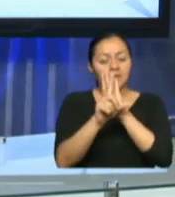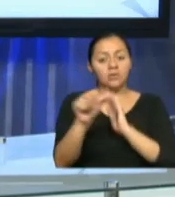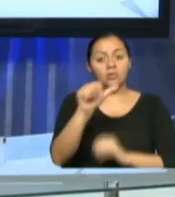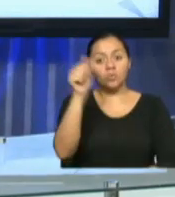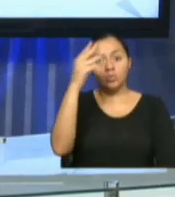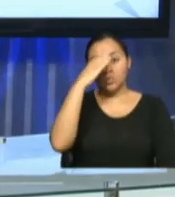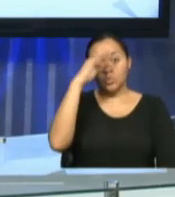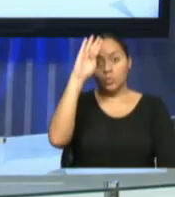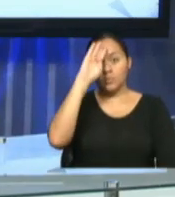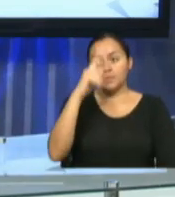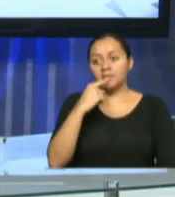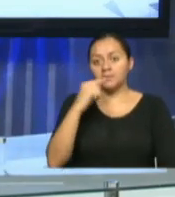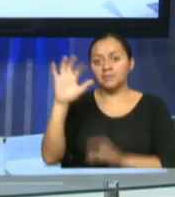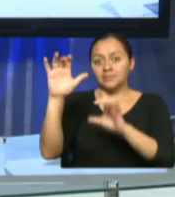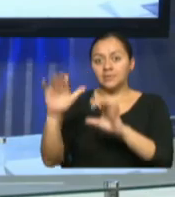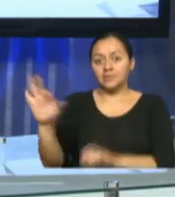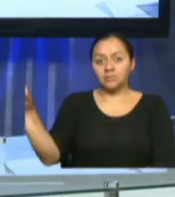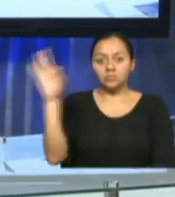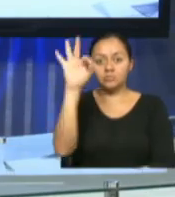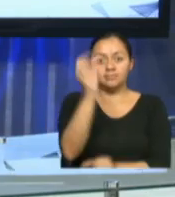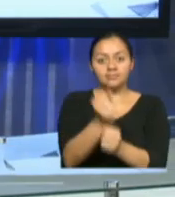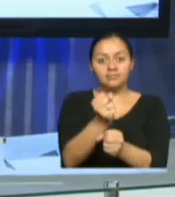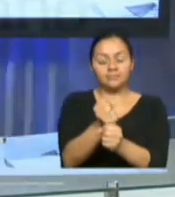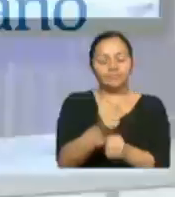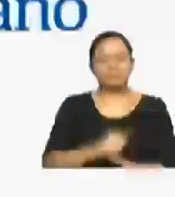origen cubano como nuevo secretario del trabajo